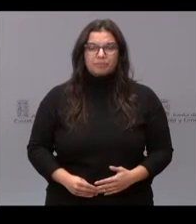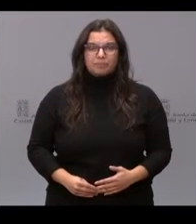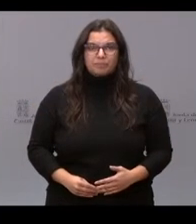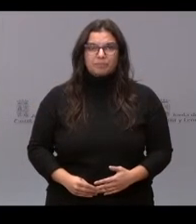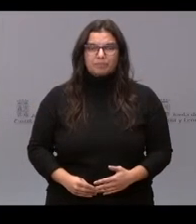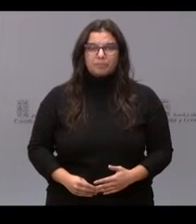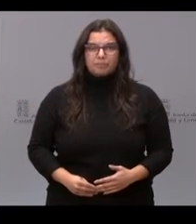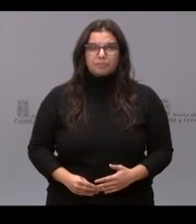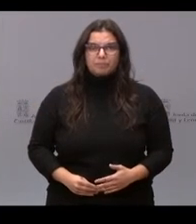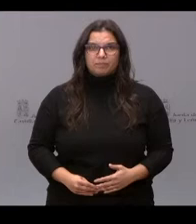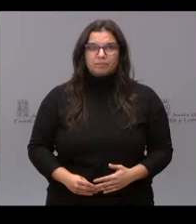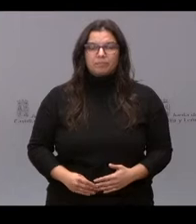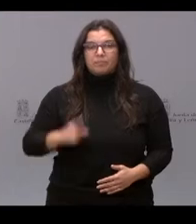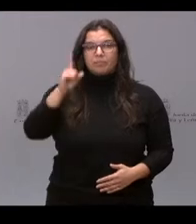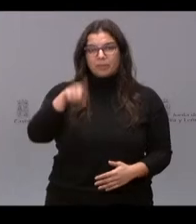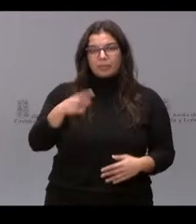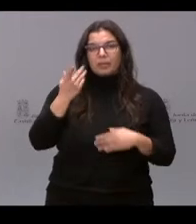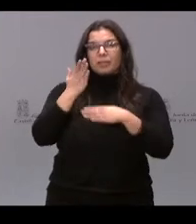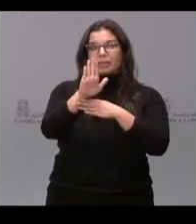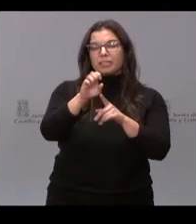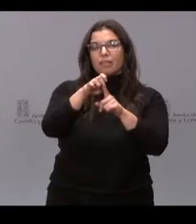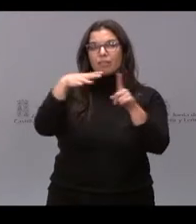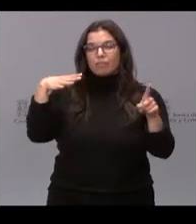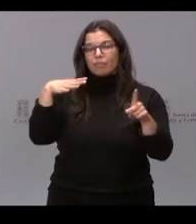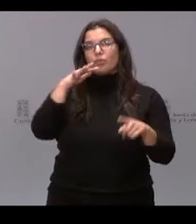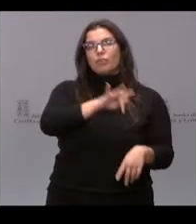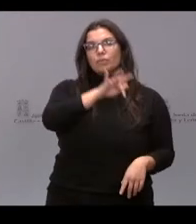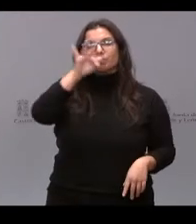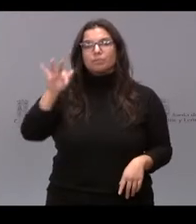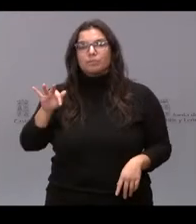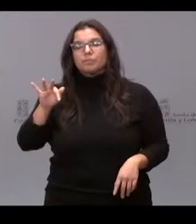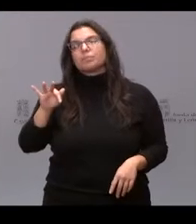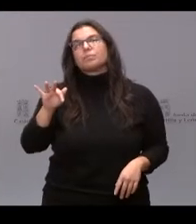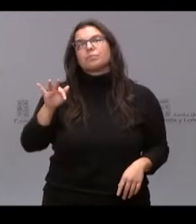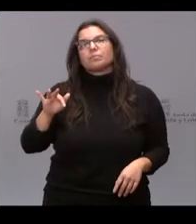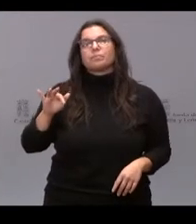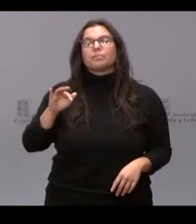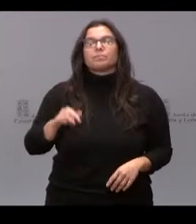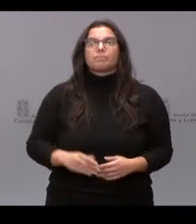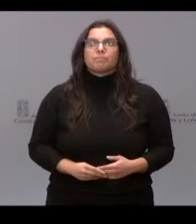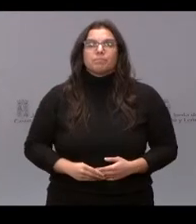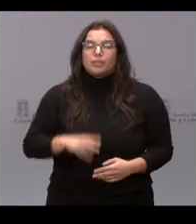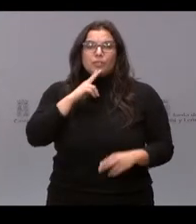Y también, como representante del foro, es el turno ahora de Duga Sankat.